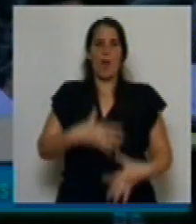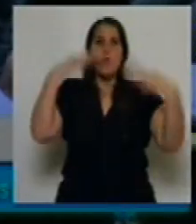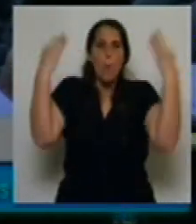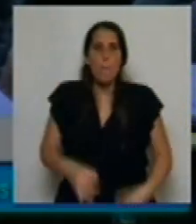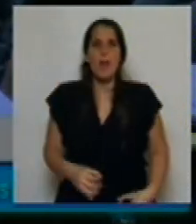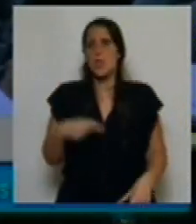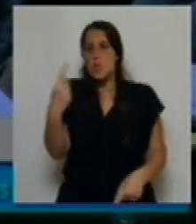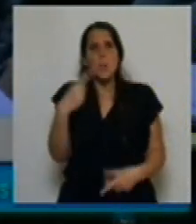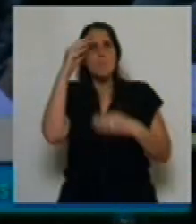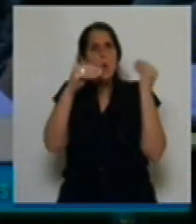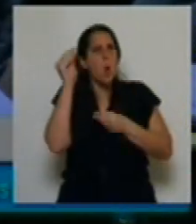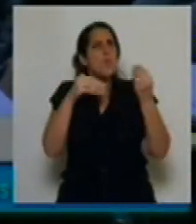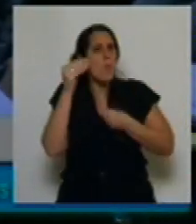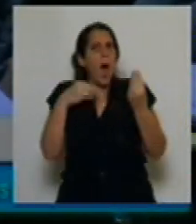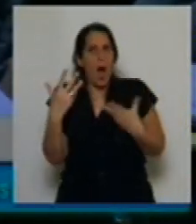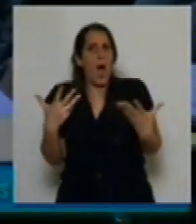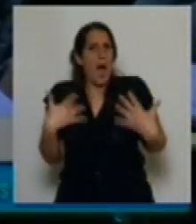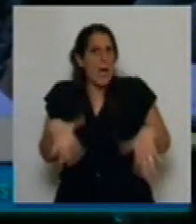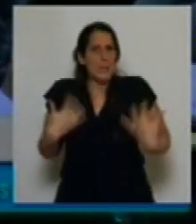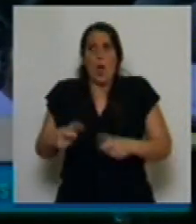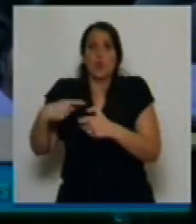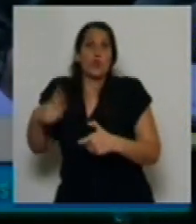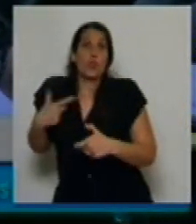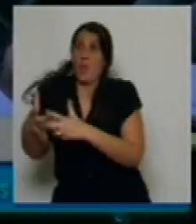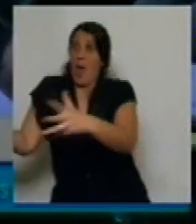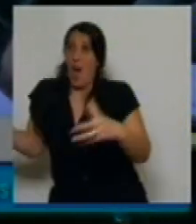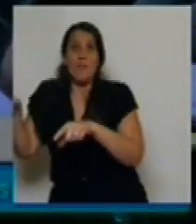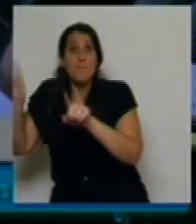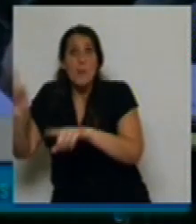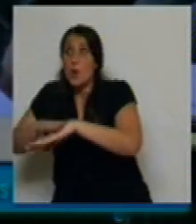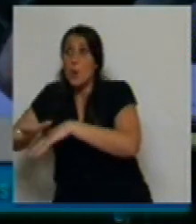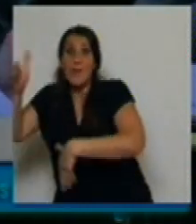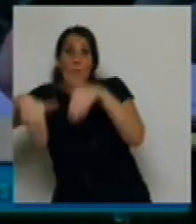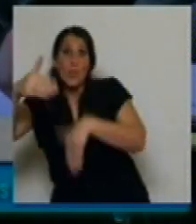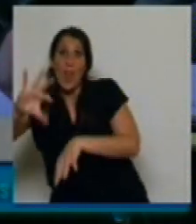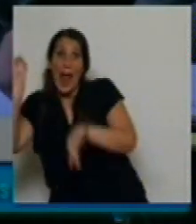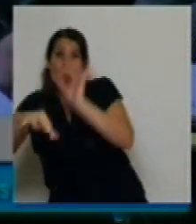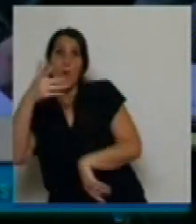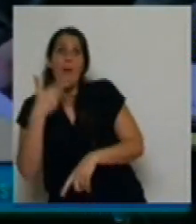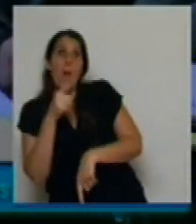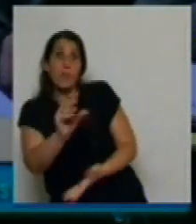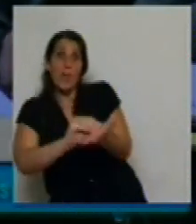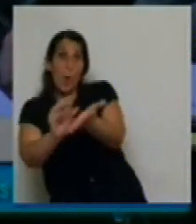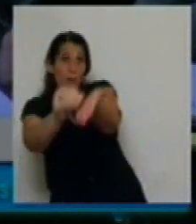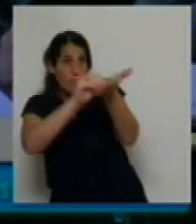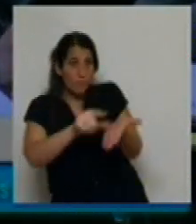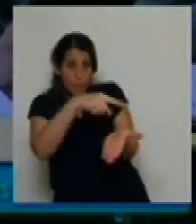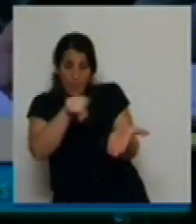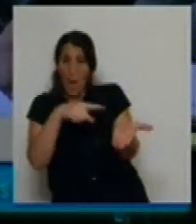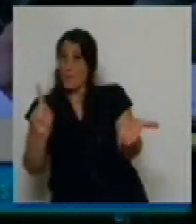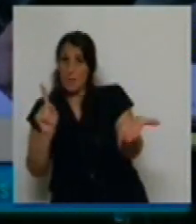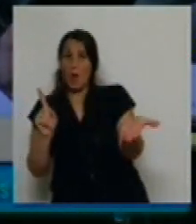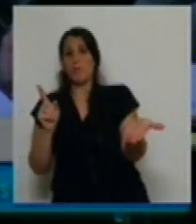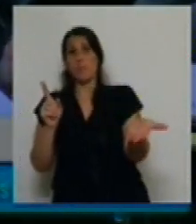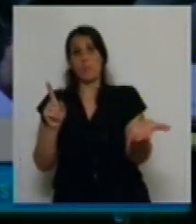preocupa que una gran parte de la sociedad argentina que los votó, y yo vuelvo a repetir, es un mensaje para